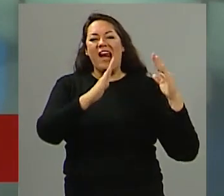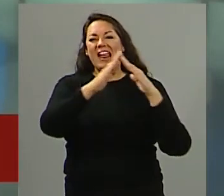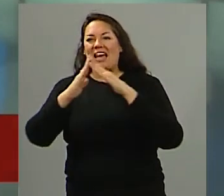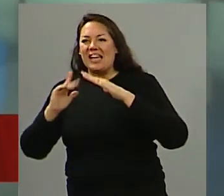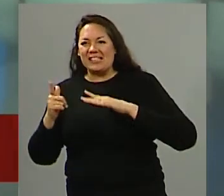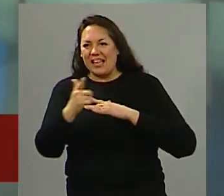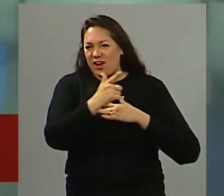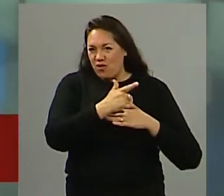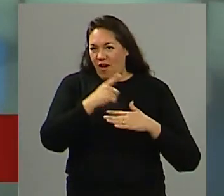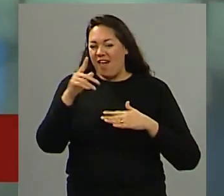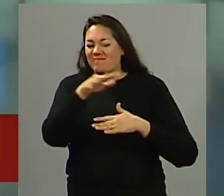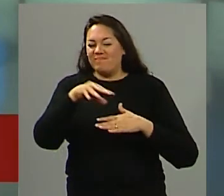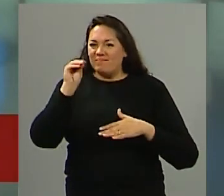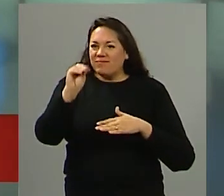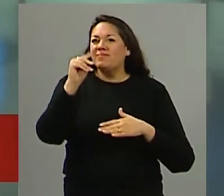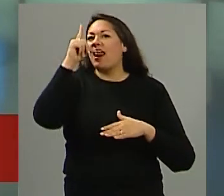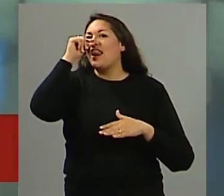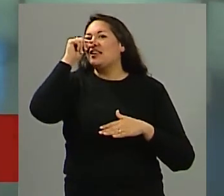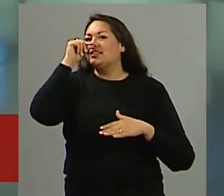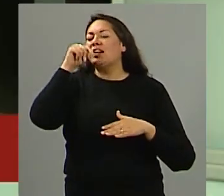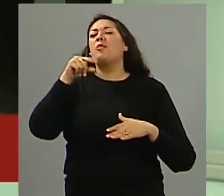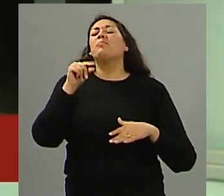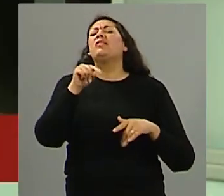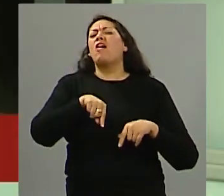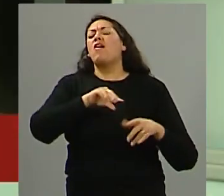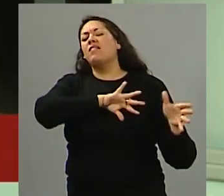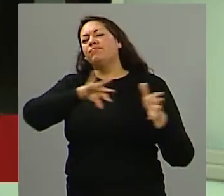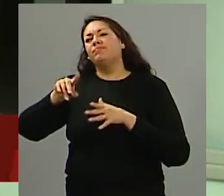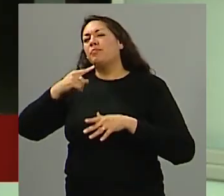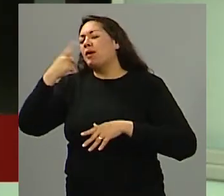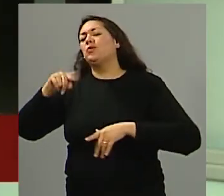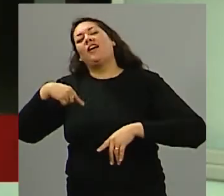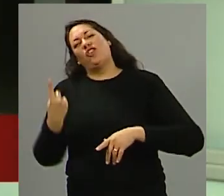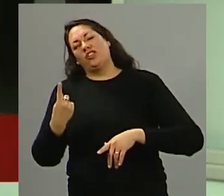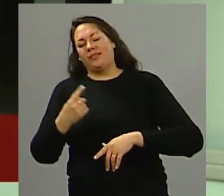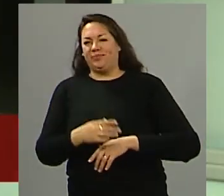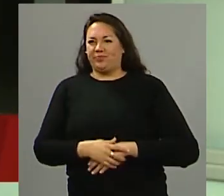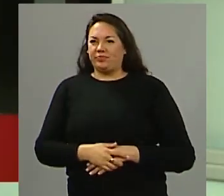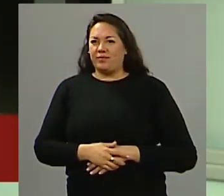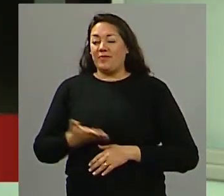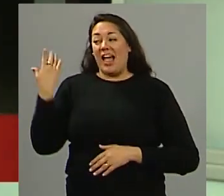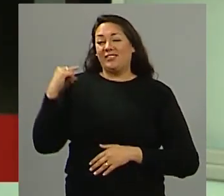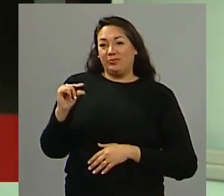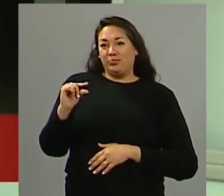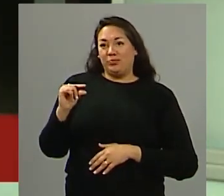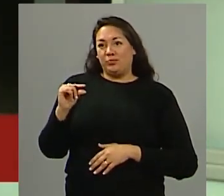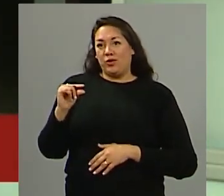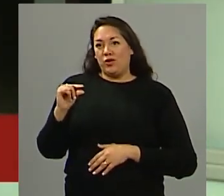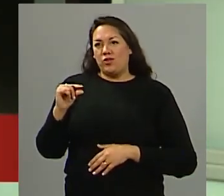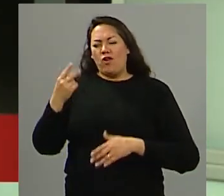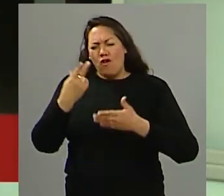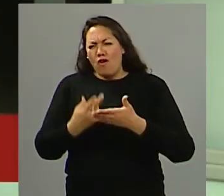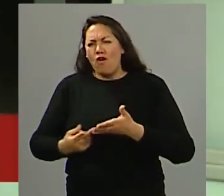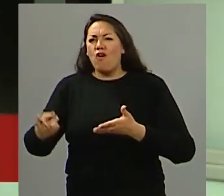la gente del departamento de las heras pero me quiero ir por otro tema si te parece porque hoy en estos días se vuelve a